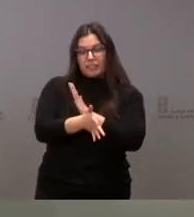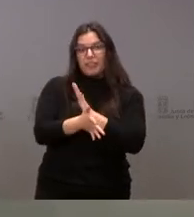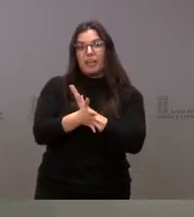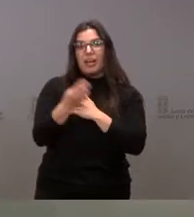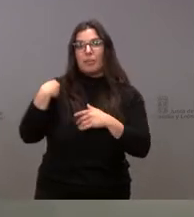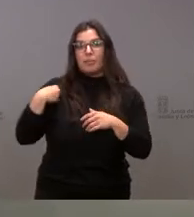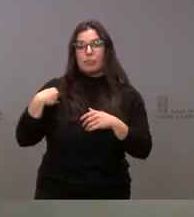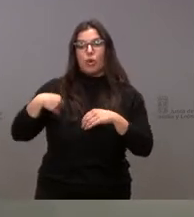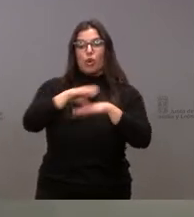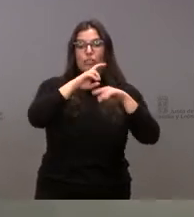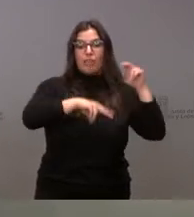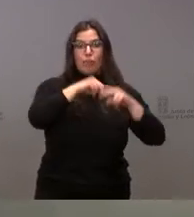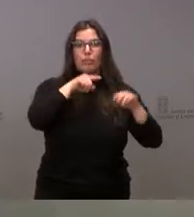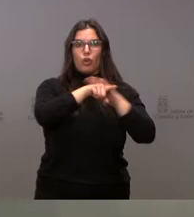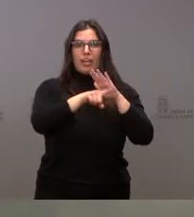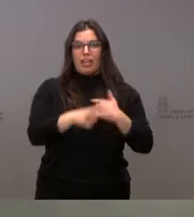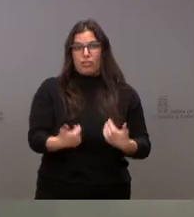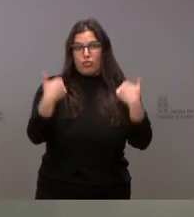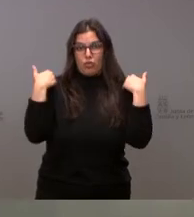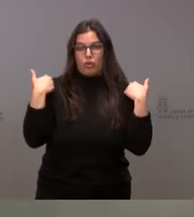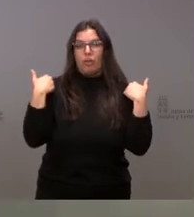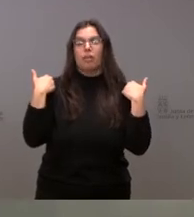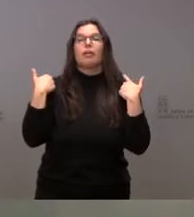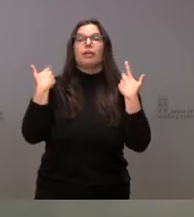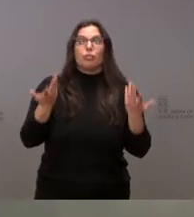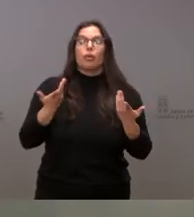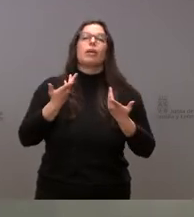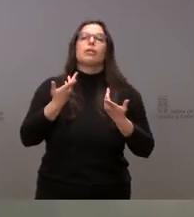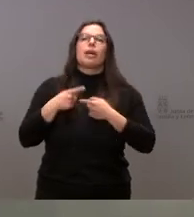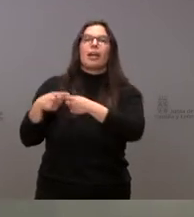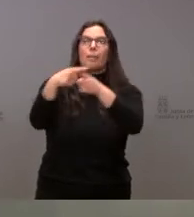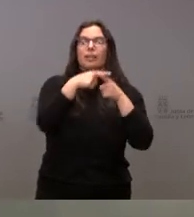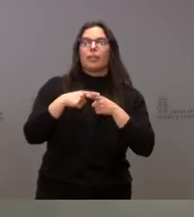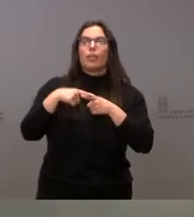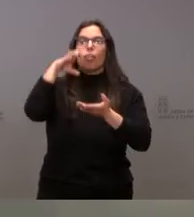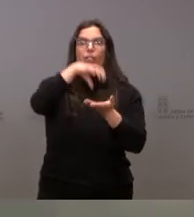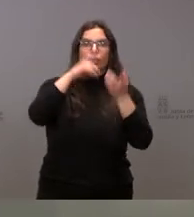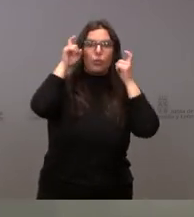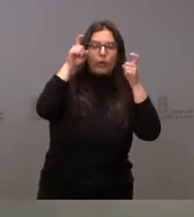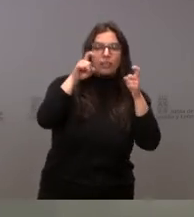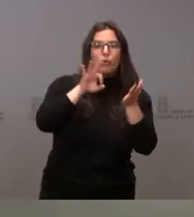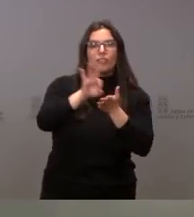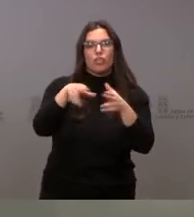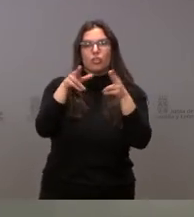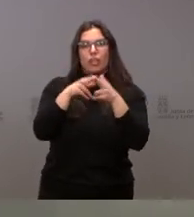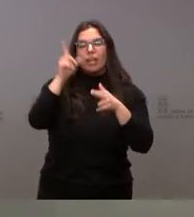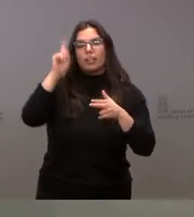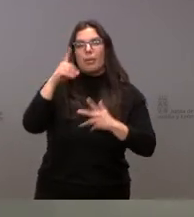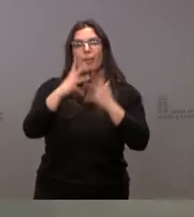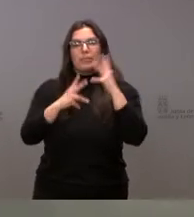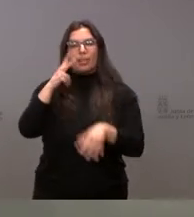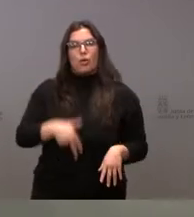gestionó fomento, que por tanto se ha destinado a los centros educativos, a los servicios sociales y a la Administración General de la Comunidad, sin perjuicio